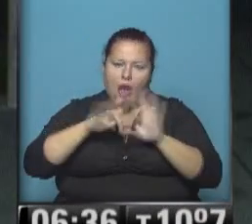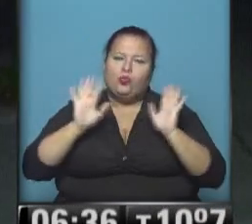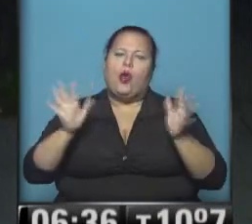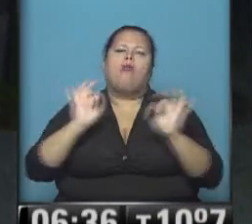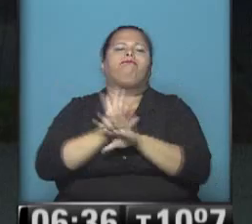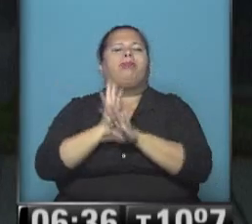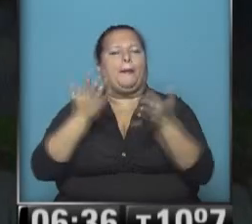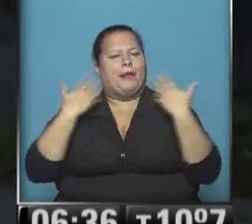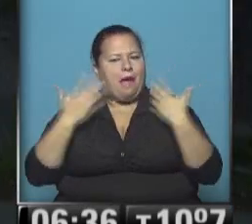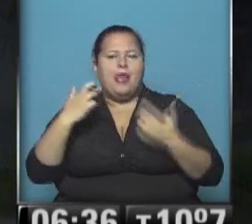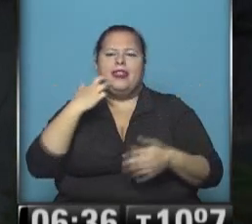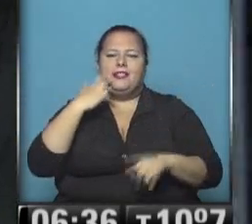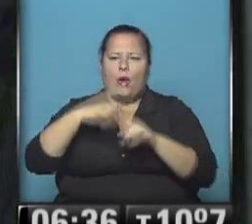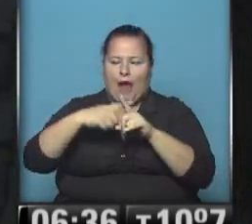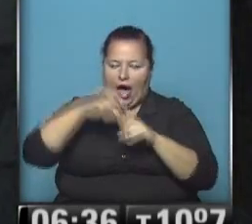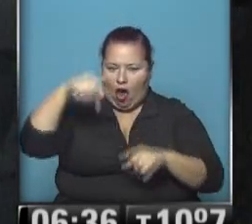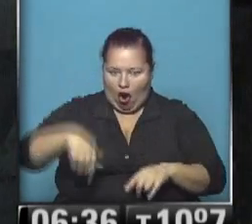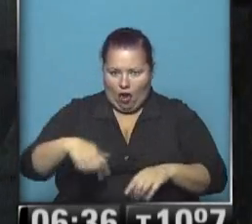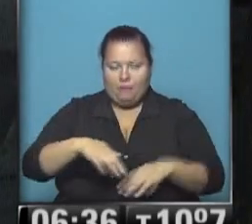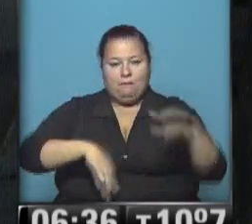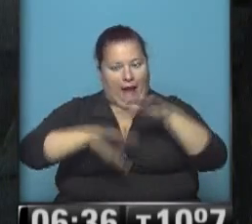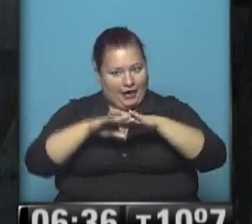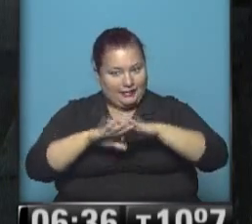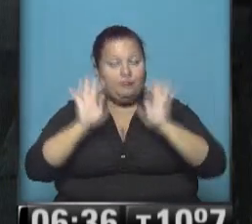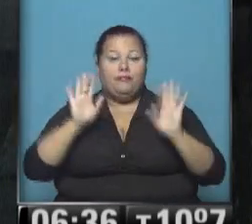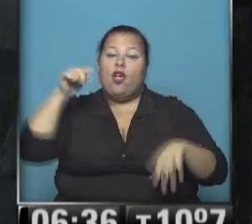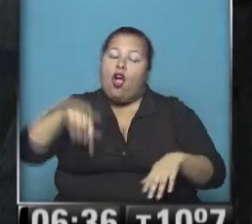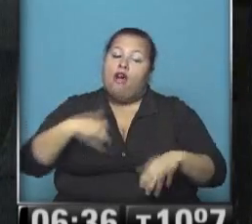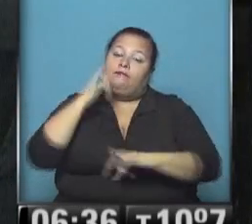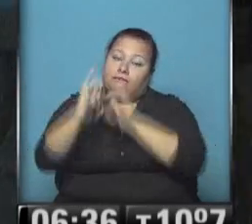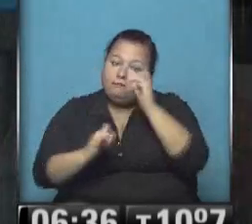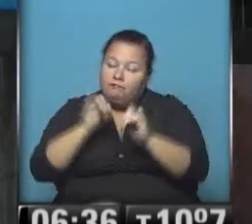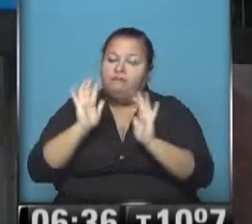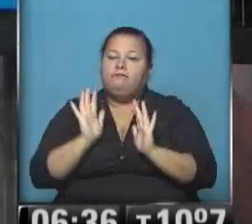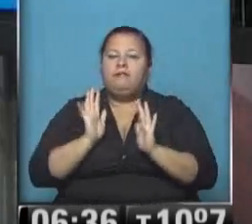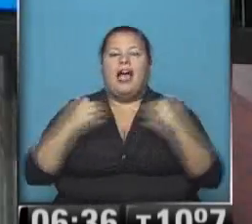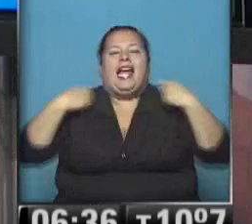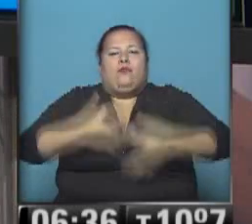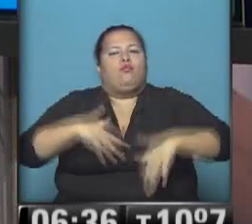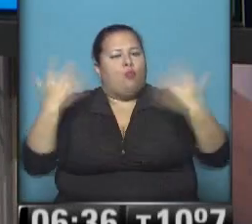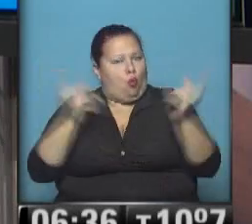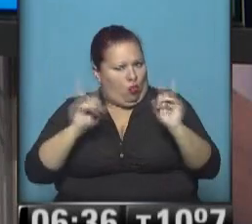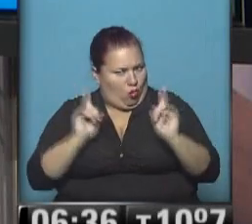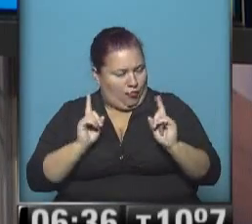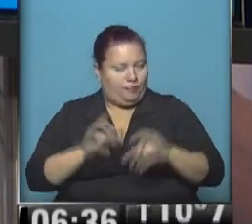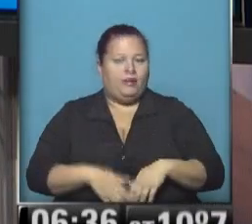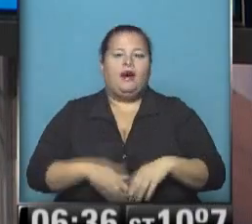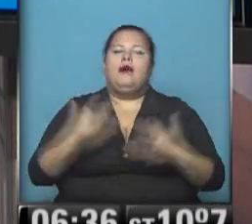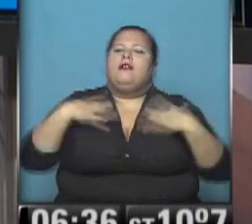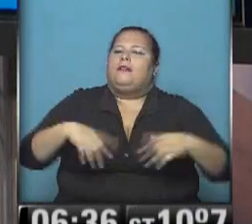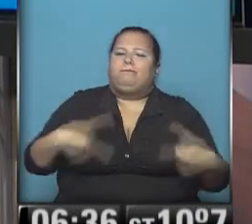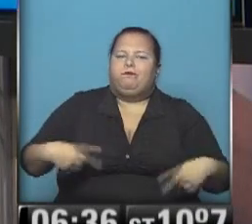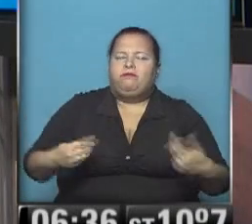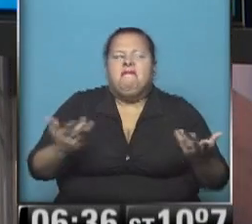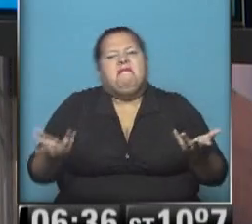primaverales 19 grados será la temperatura máxima así que hoy la recomendación es que no se abrigue demasiado, Cari ¿y qué nos ponemos?